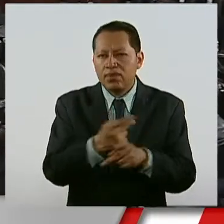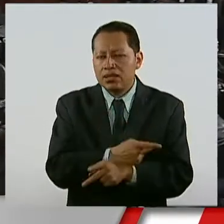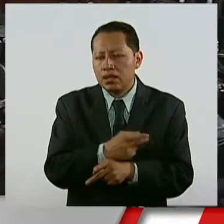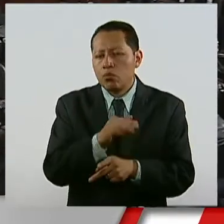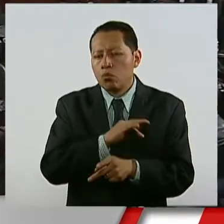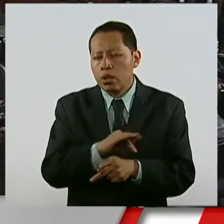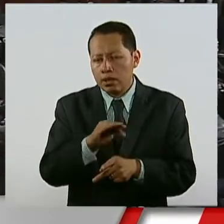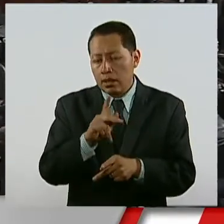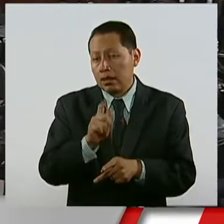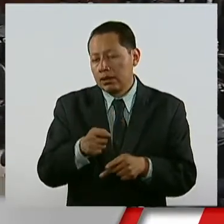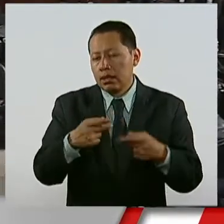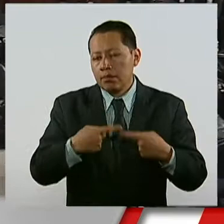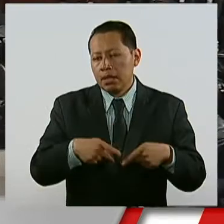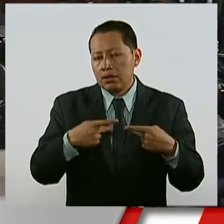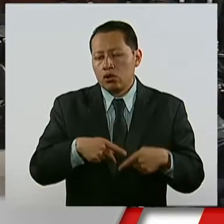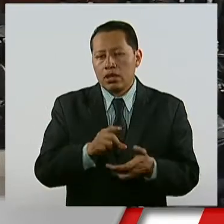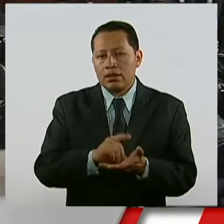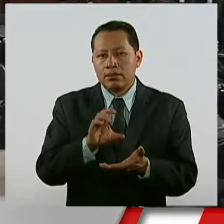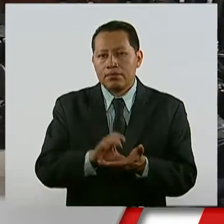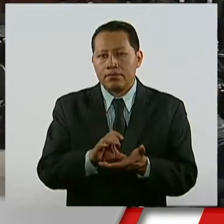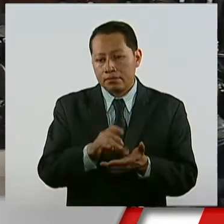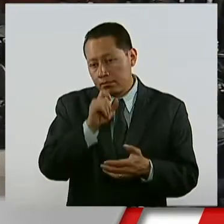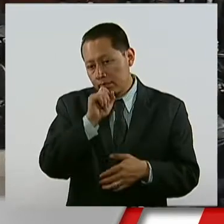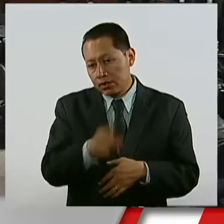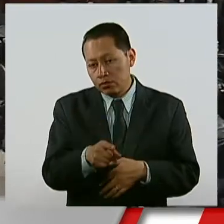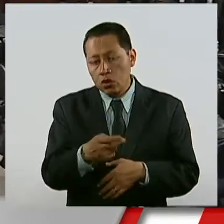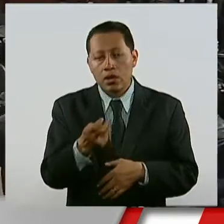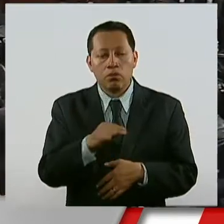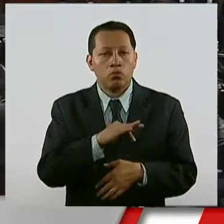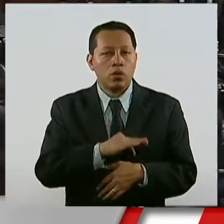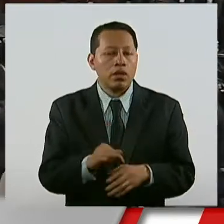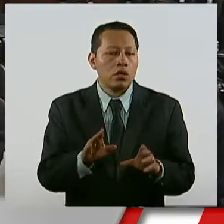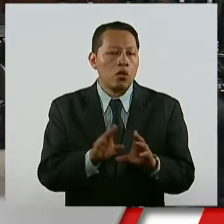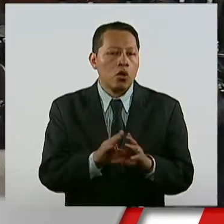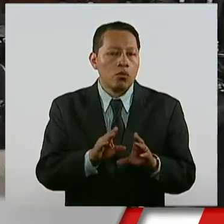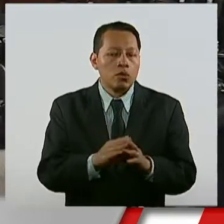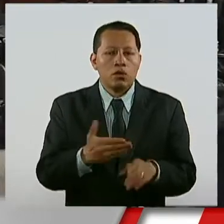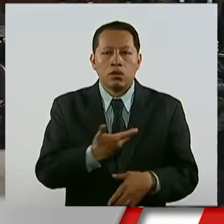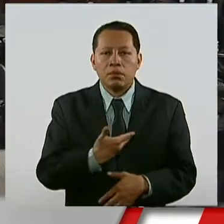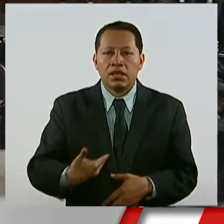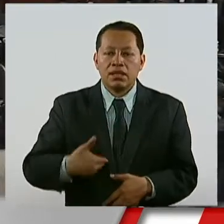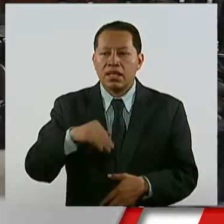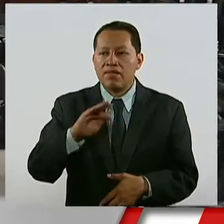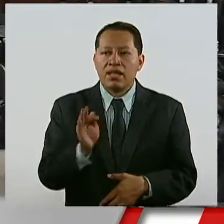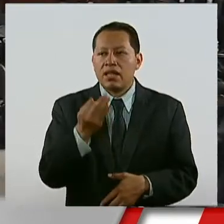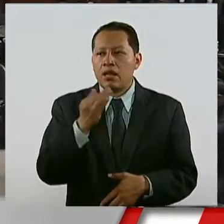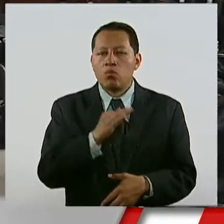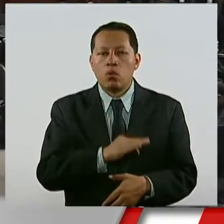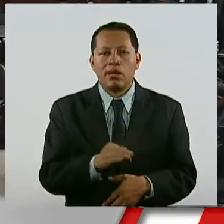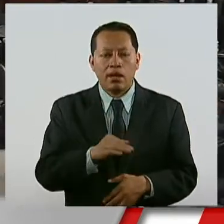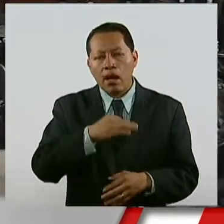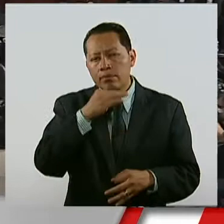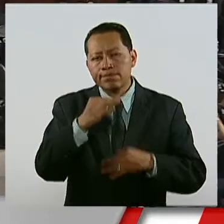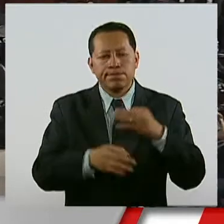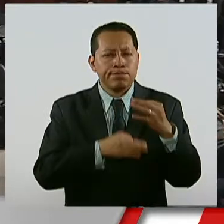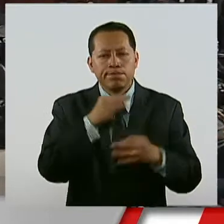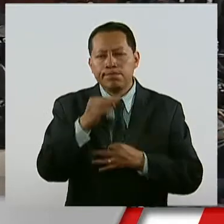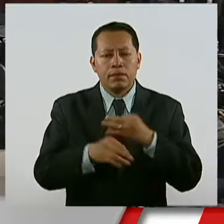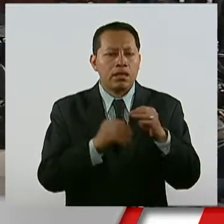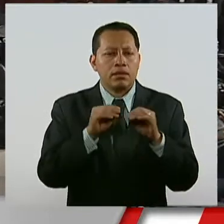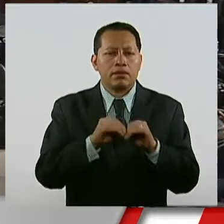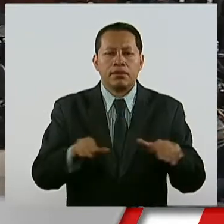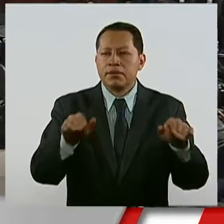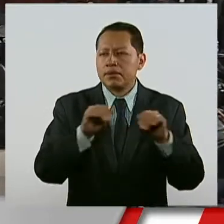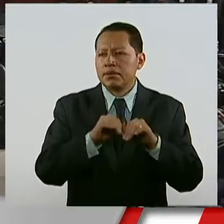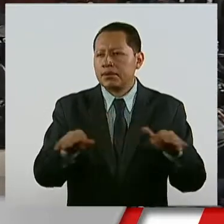las personas con discapacidad al disponer que el Ejecutivo Federal realice campañas de difusión y